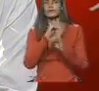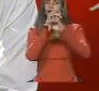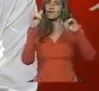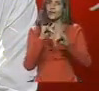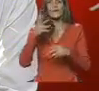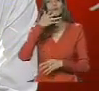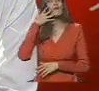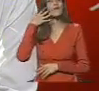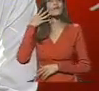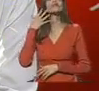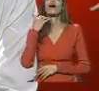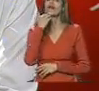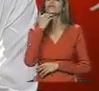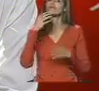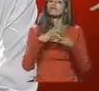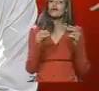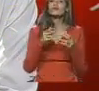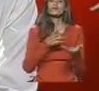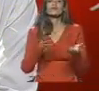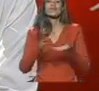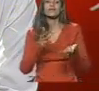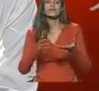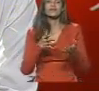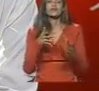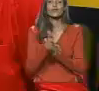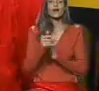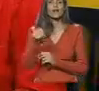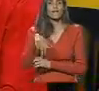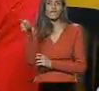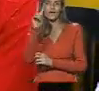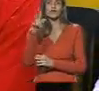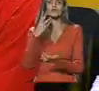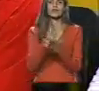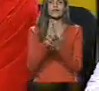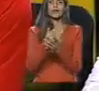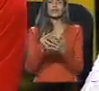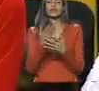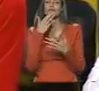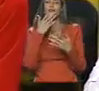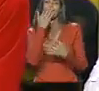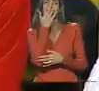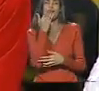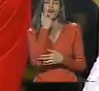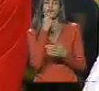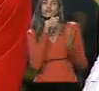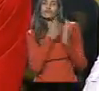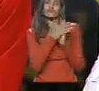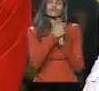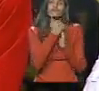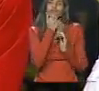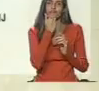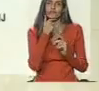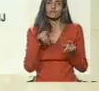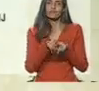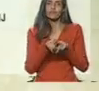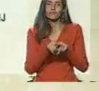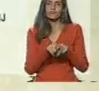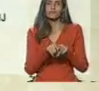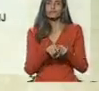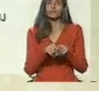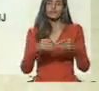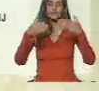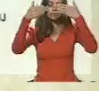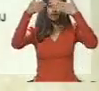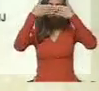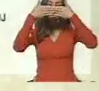y orgullosa, profesor, porque el servicio penitenciario en Venezuela estuvo siempre en una vitrina, bien guardado, inclusive le taparon el